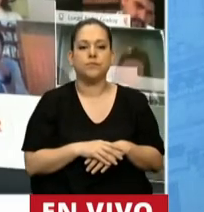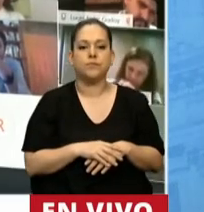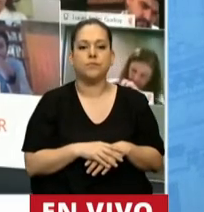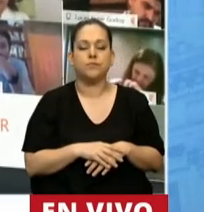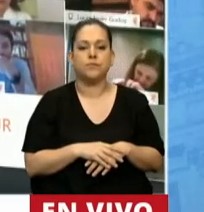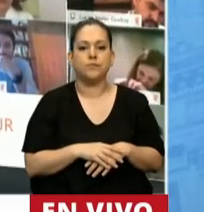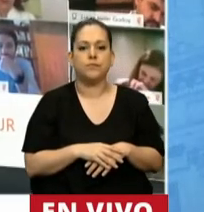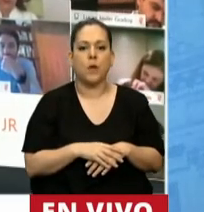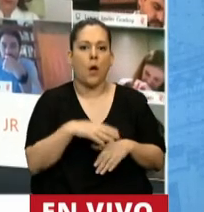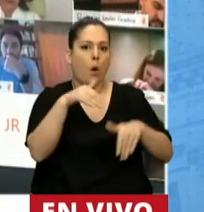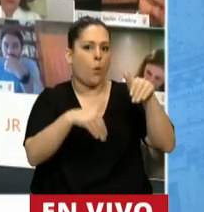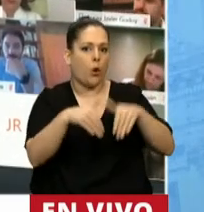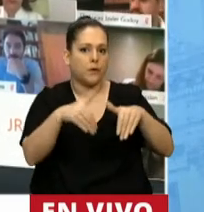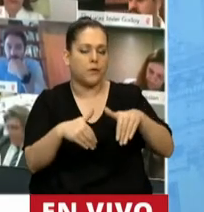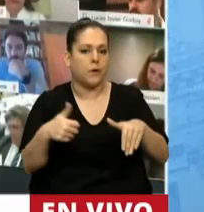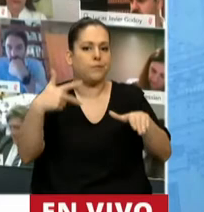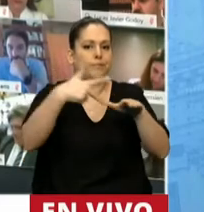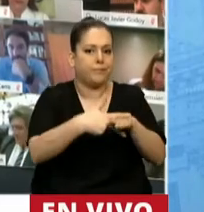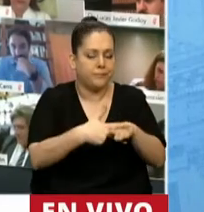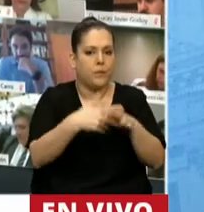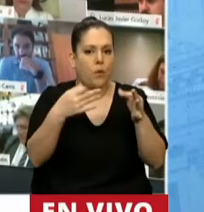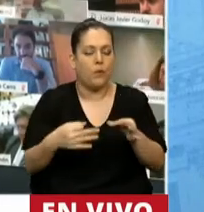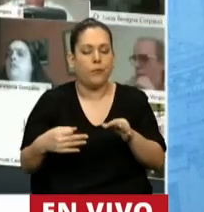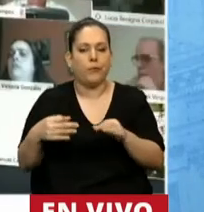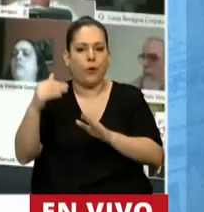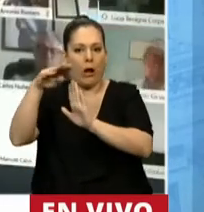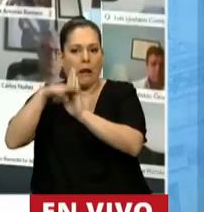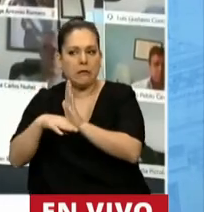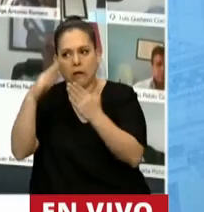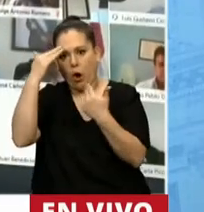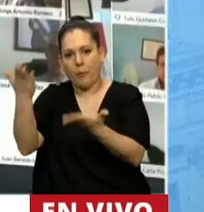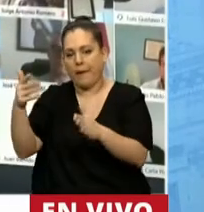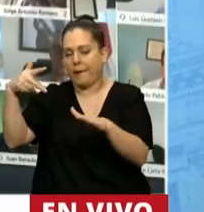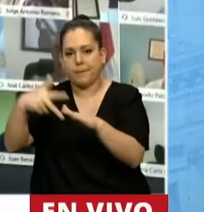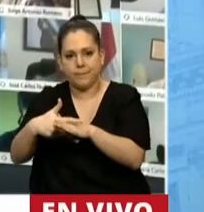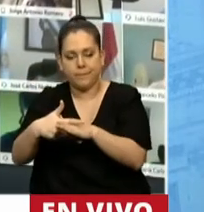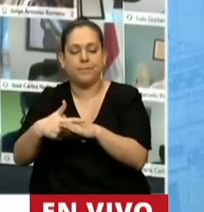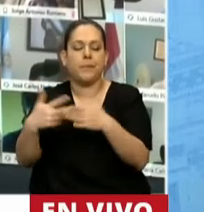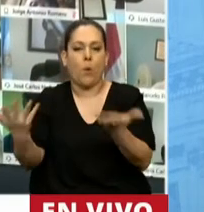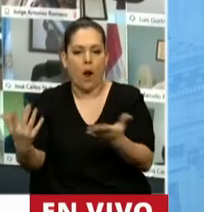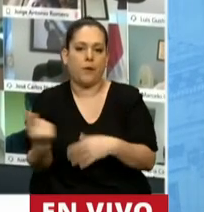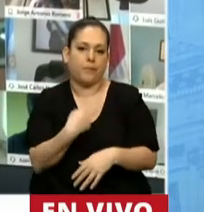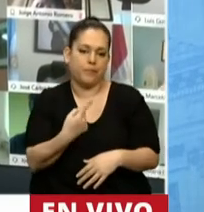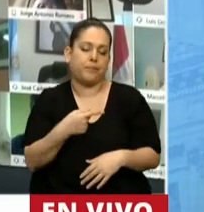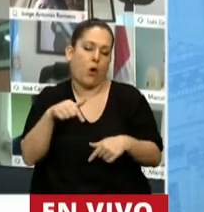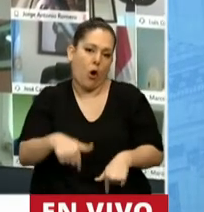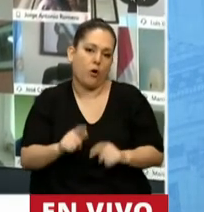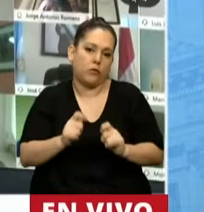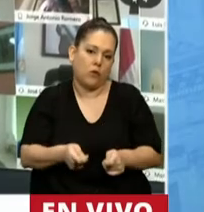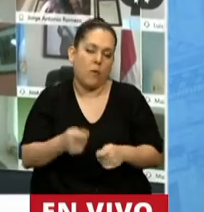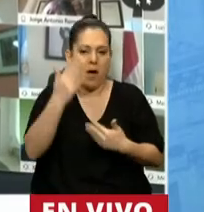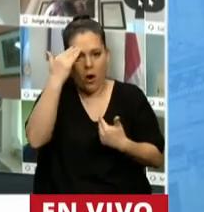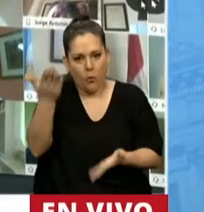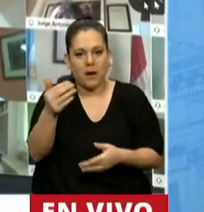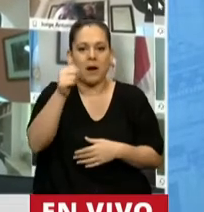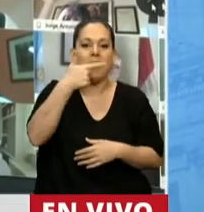que interrumpió la lista de homenajes y lo hacemos hoy. Queremos rendir homenaje a Sandra y Rubén.